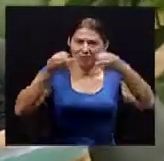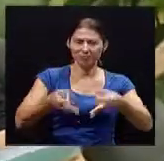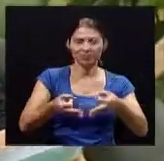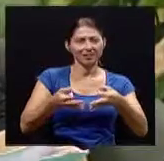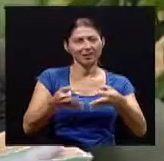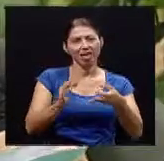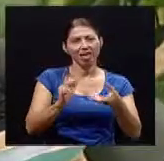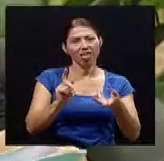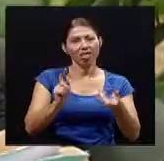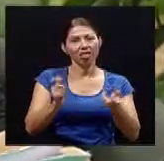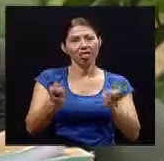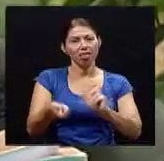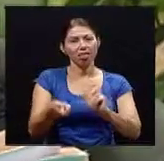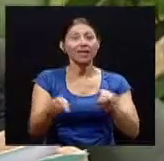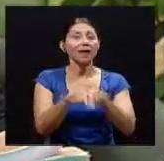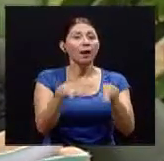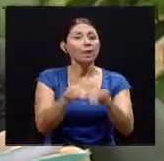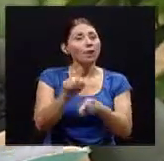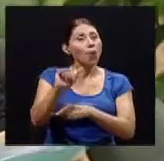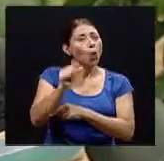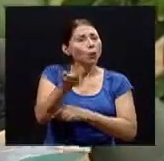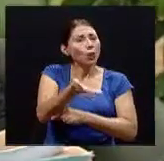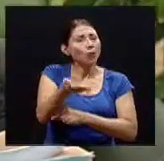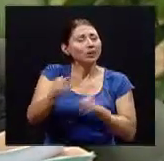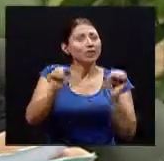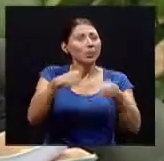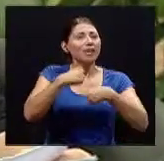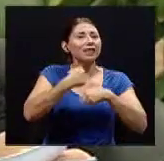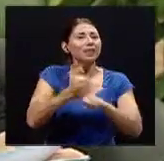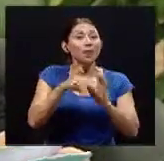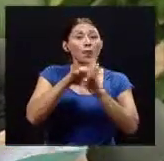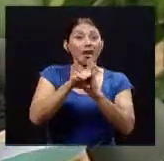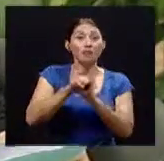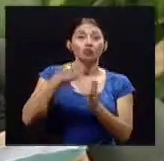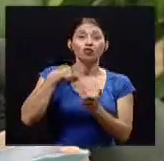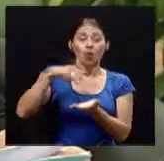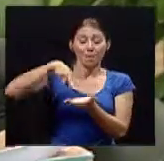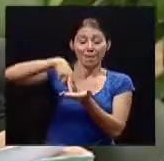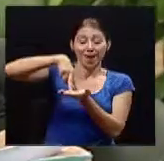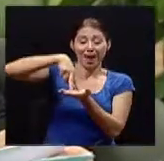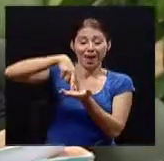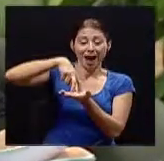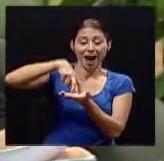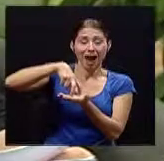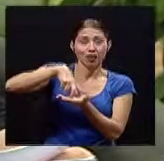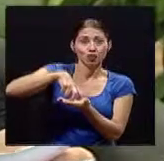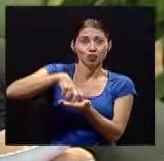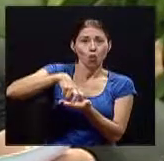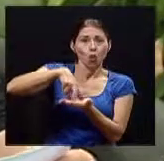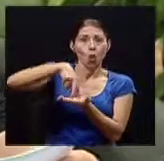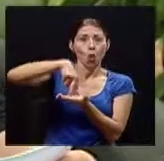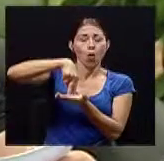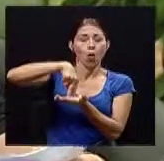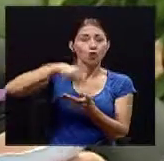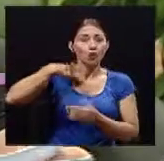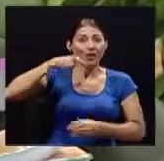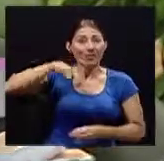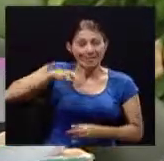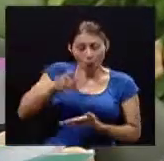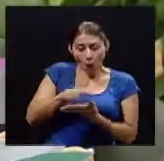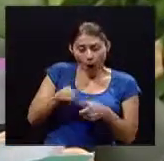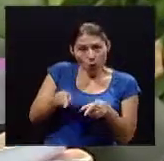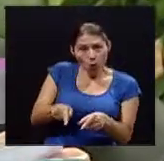se puede hacer que es lo lógico como me agacho me agacho flexionando las rodillas para juntar un objeto ya sea